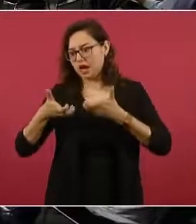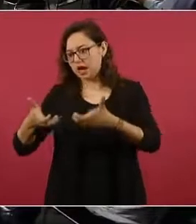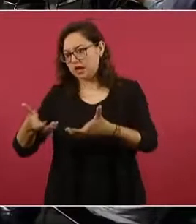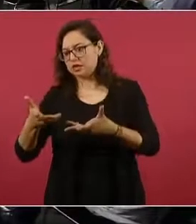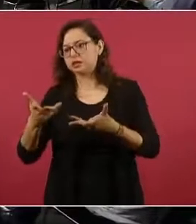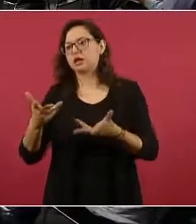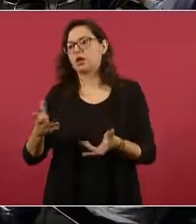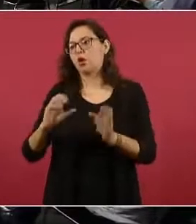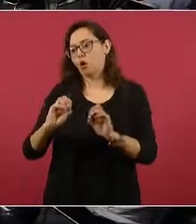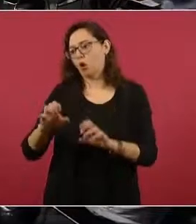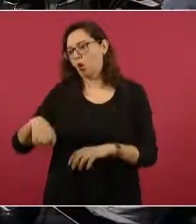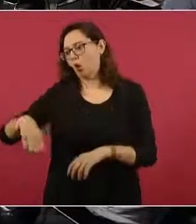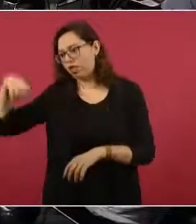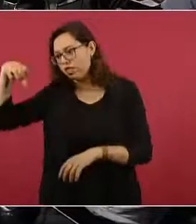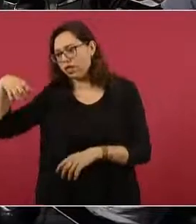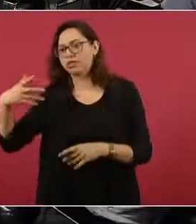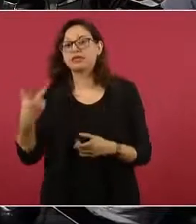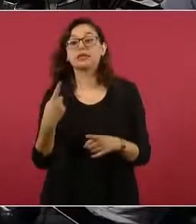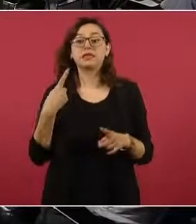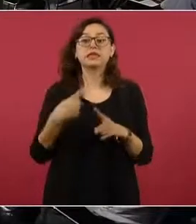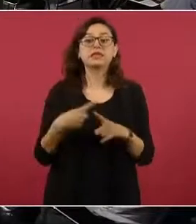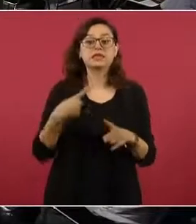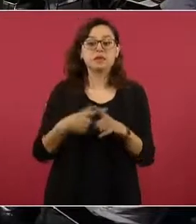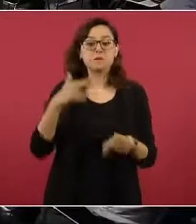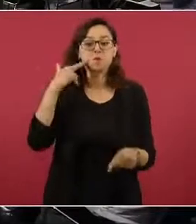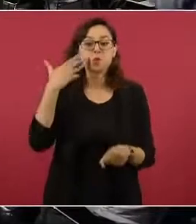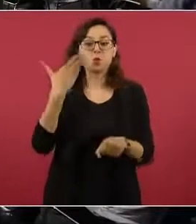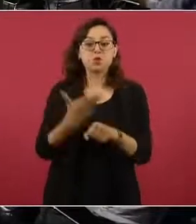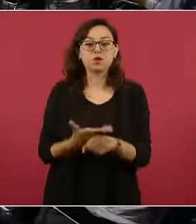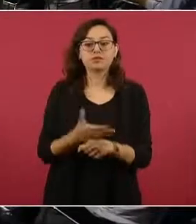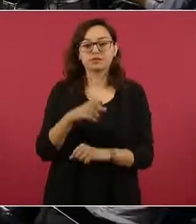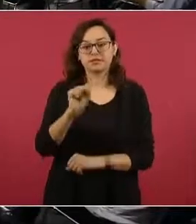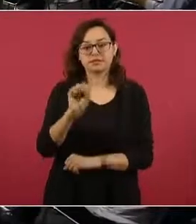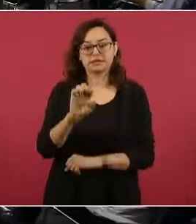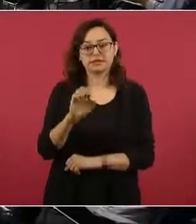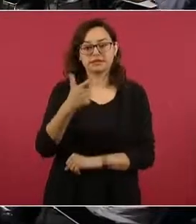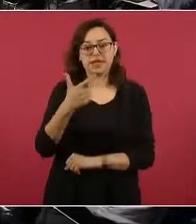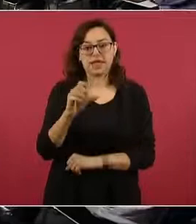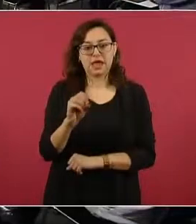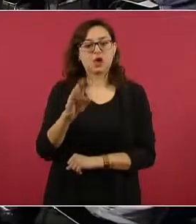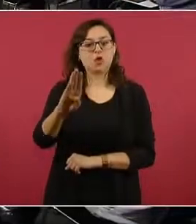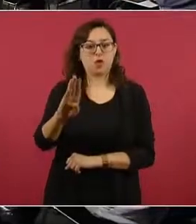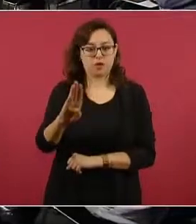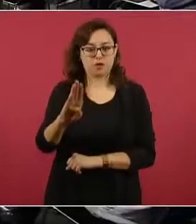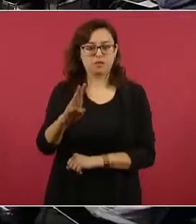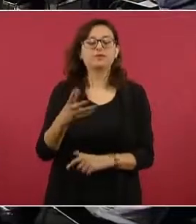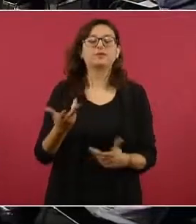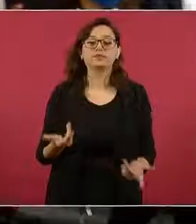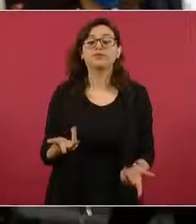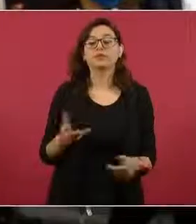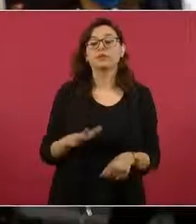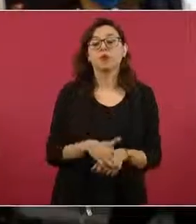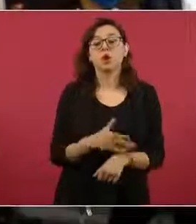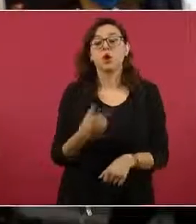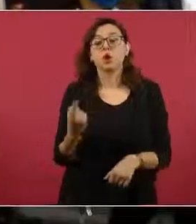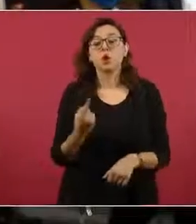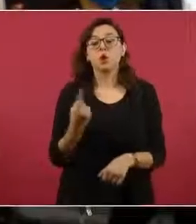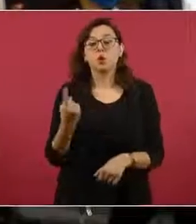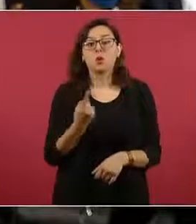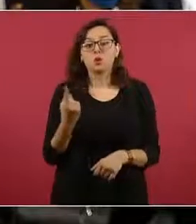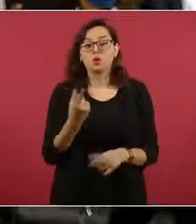no importa, están regulados por la Secretaría de Gobernación, porque se trata en este caso de